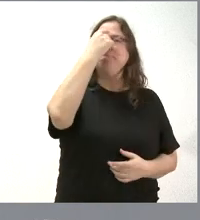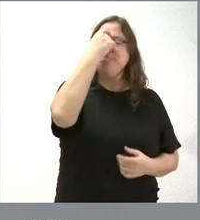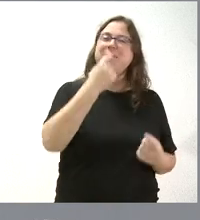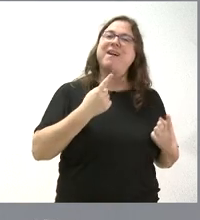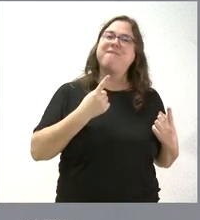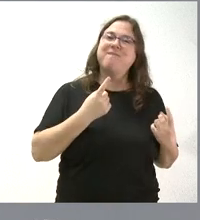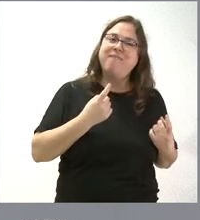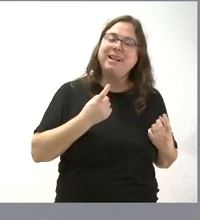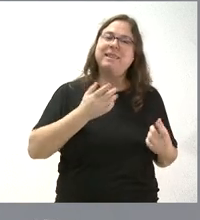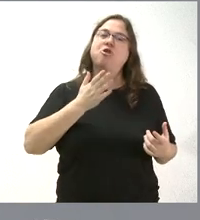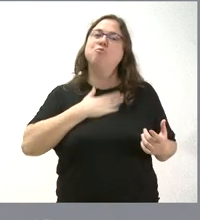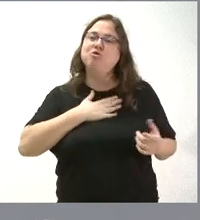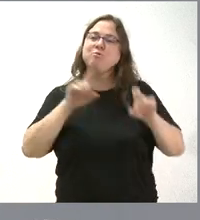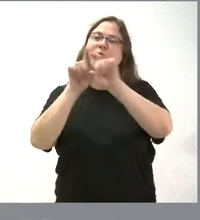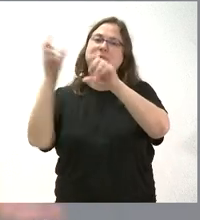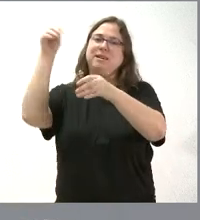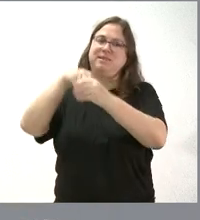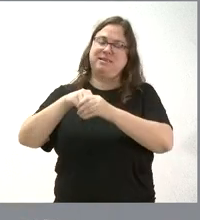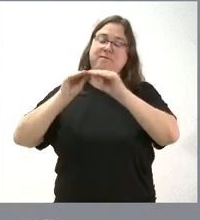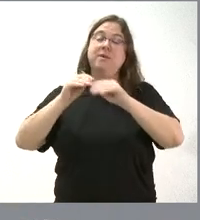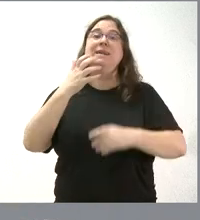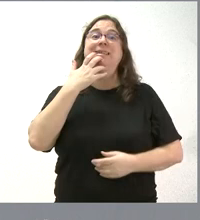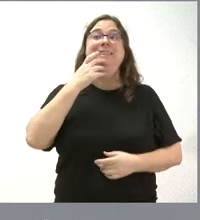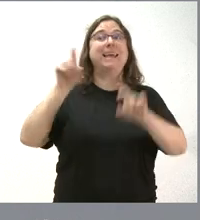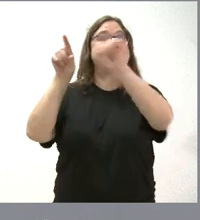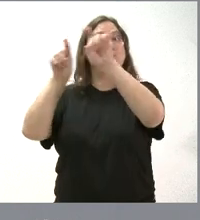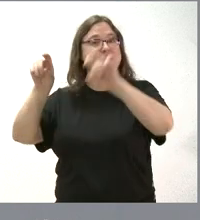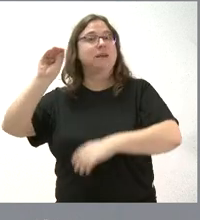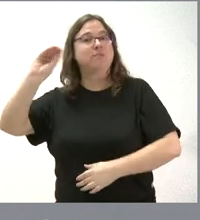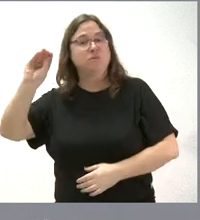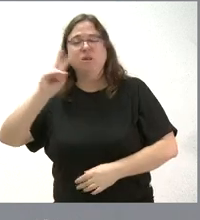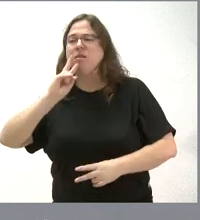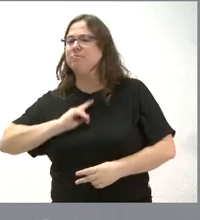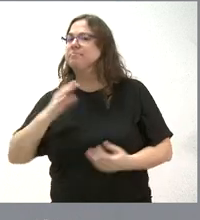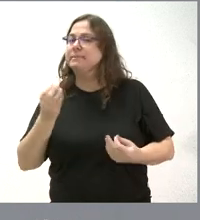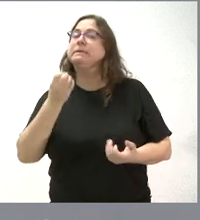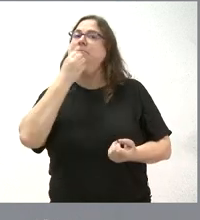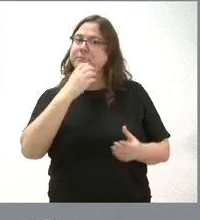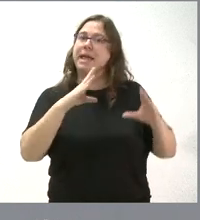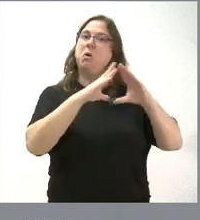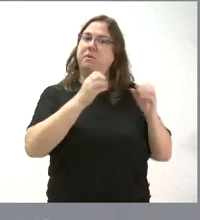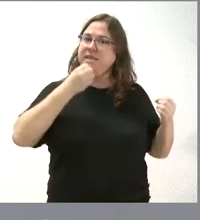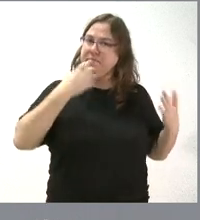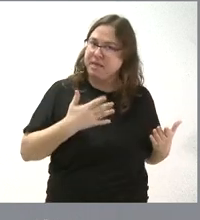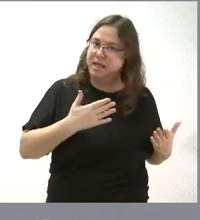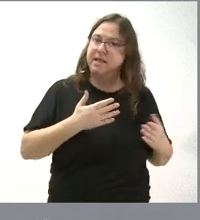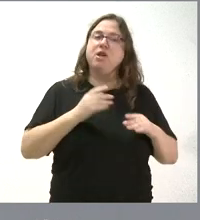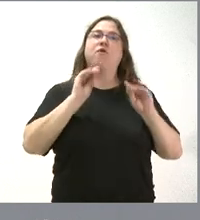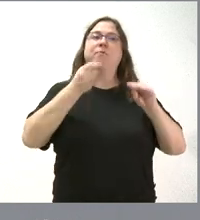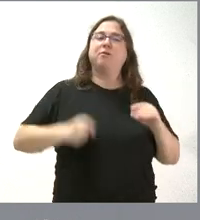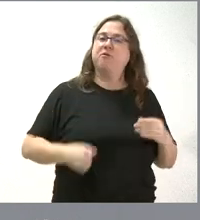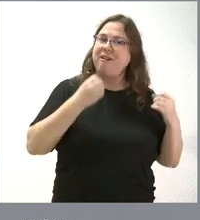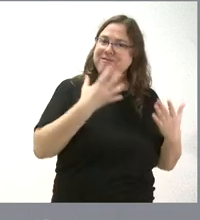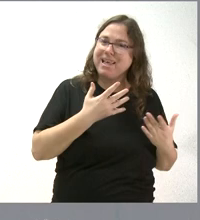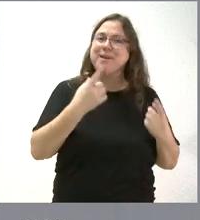alguna formación propia para las empresas. Y cuando uno pregunta a las empresas, lo que nos dice es que el mundo universitario está muy bien, que el mundo de la formación profesional está muy